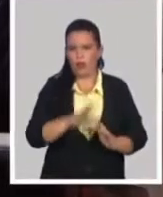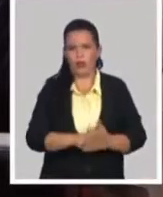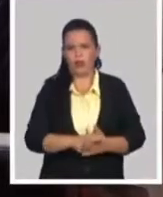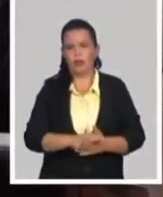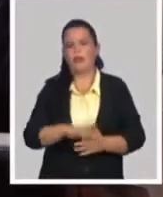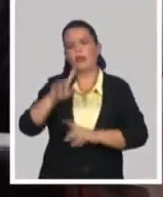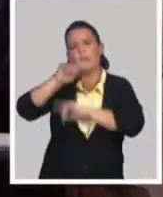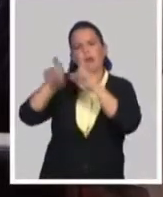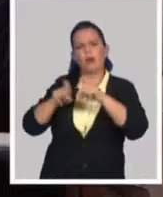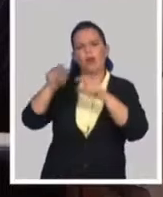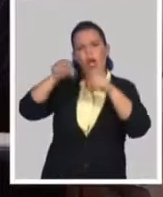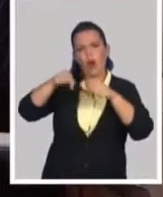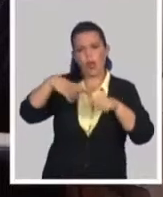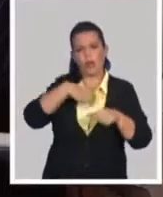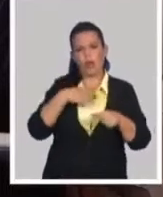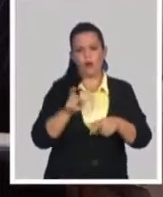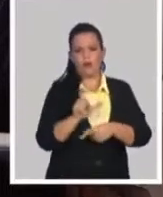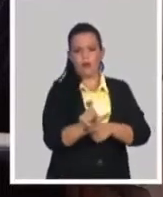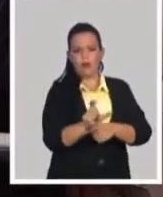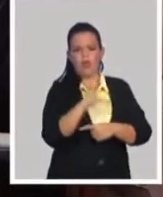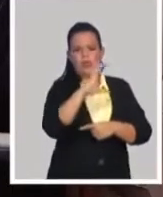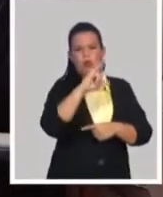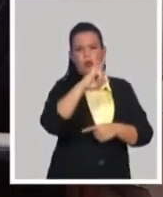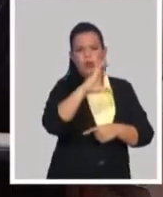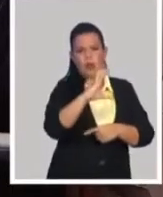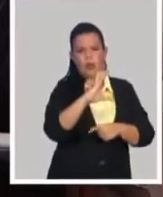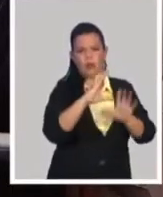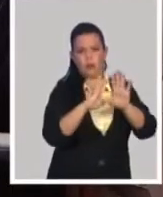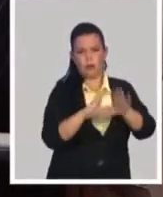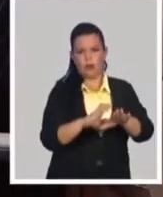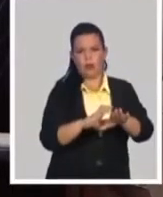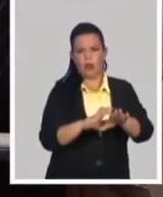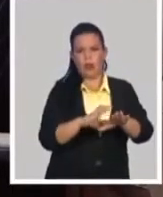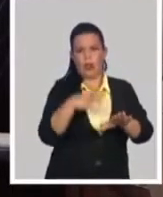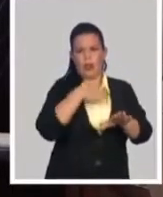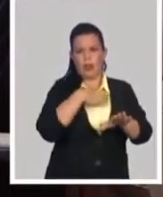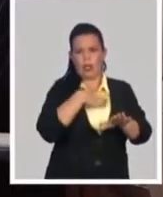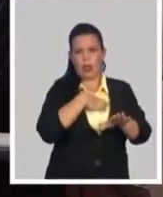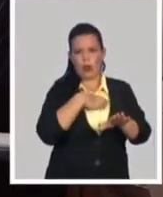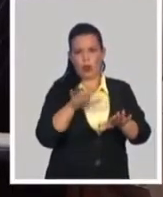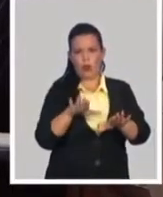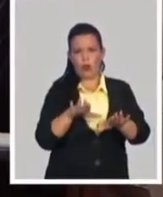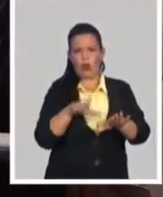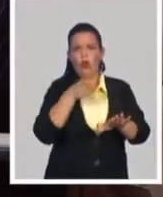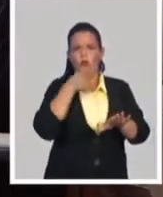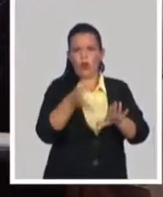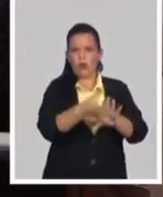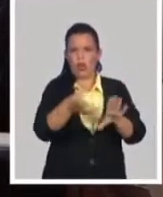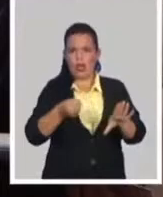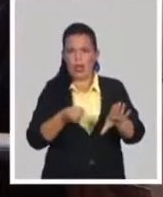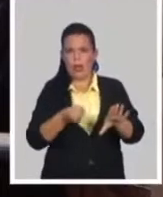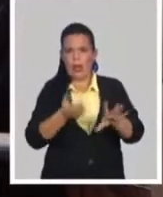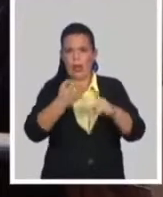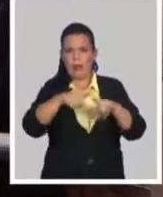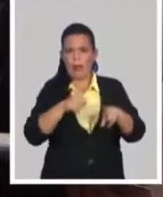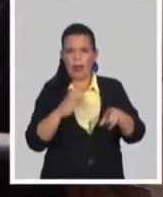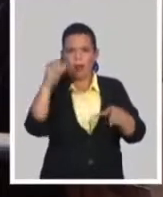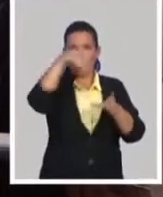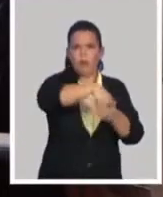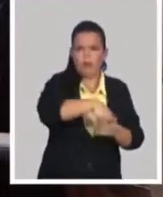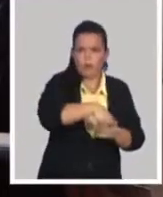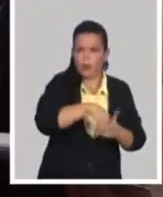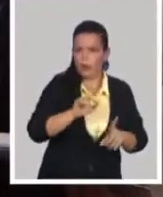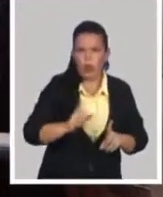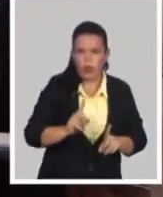disponible. A partir del primero de enero, esos CUC no los puede volver a ingresar a la cuenta bancaria, la que usted tenía disponible. Puede ir a la tienda